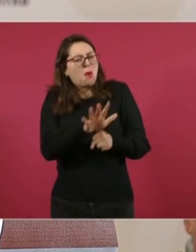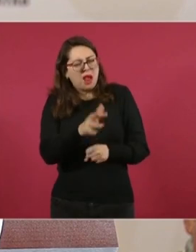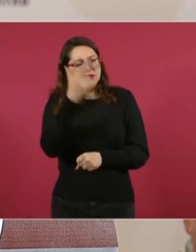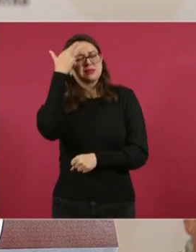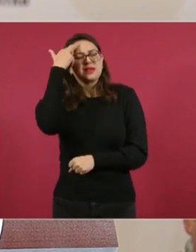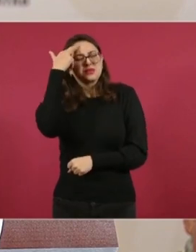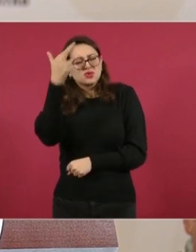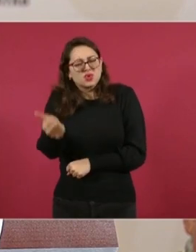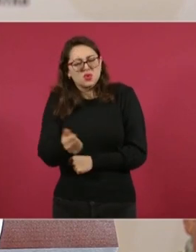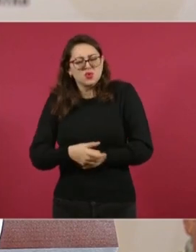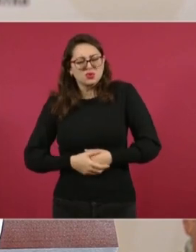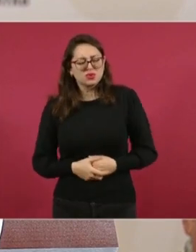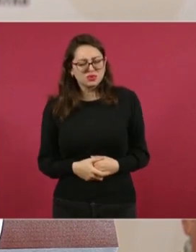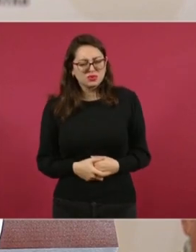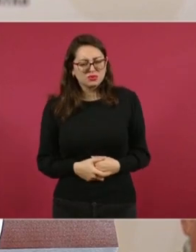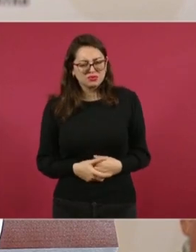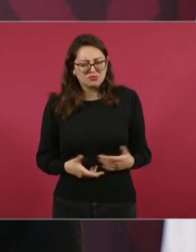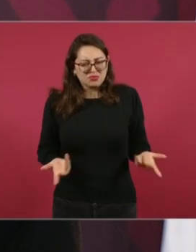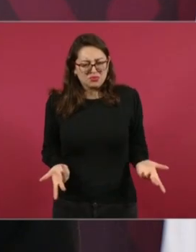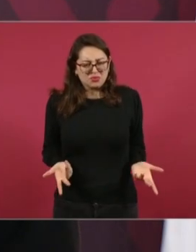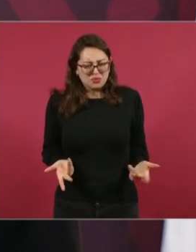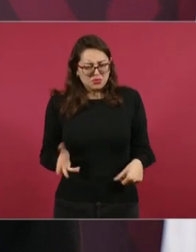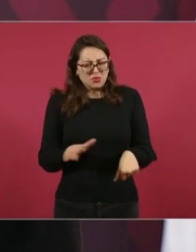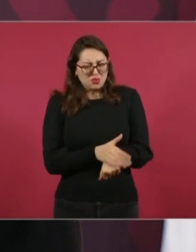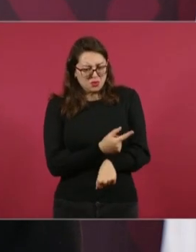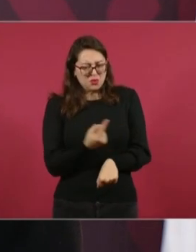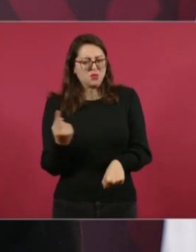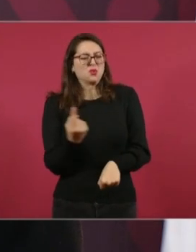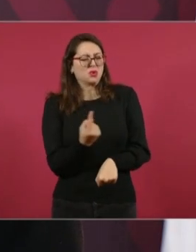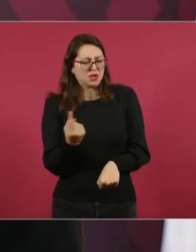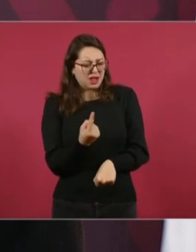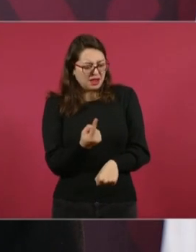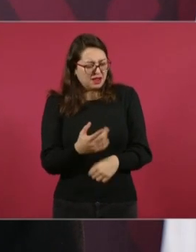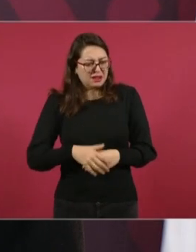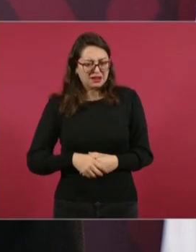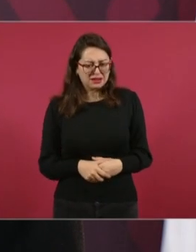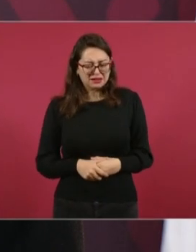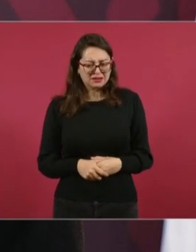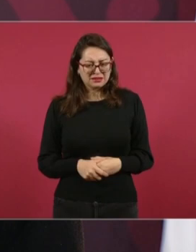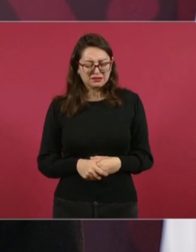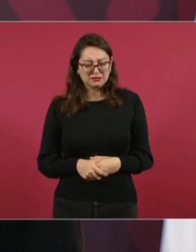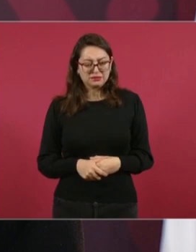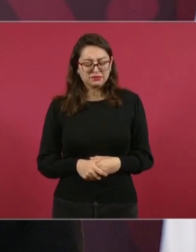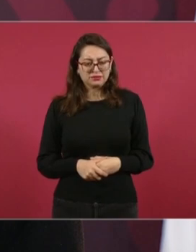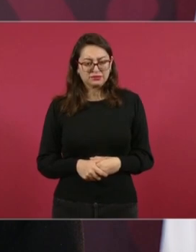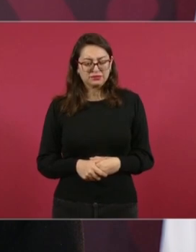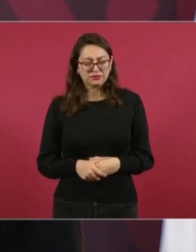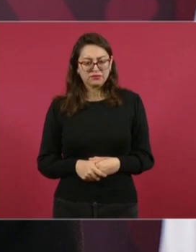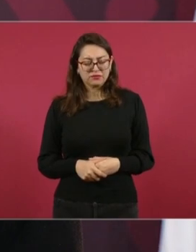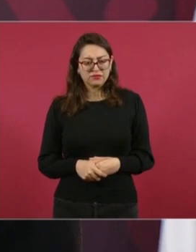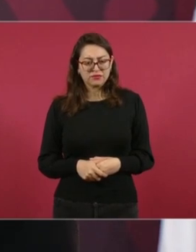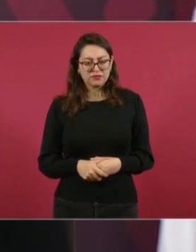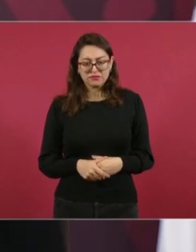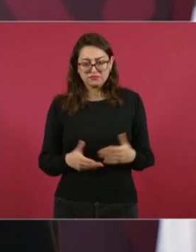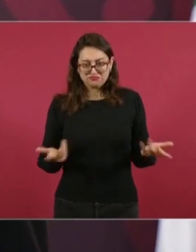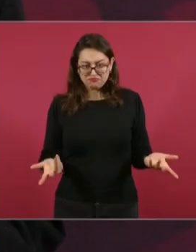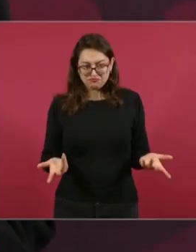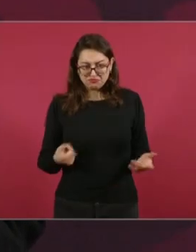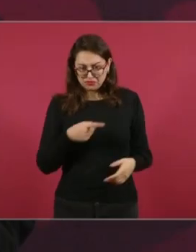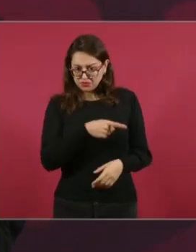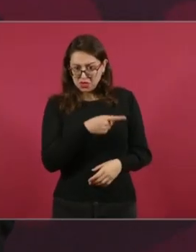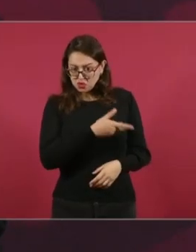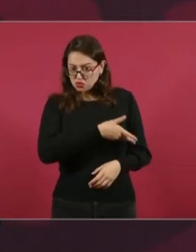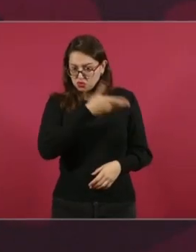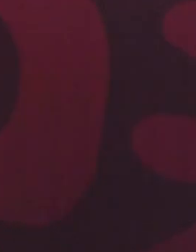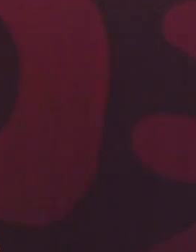¿por qué lo hizo?, ¿no sabía